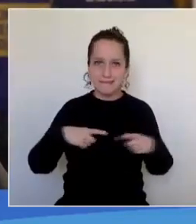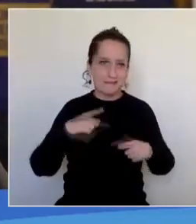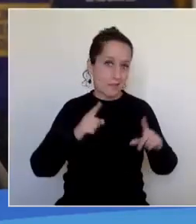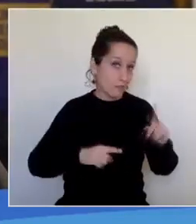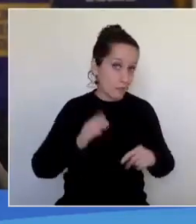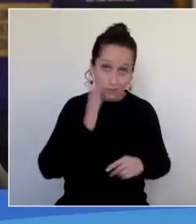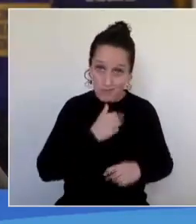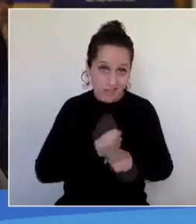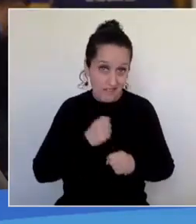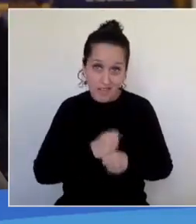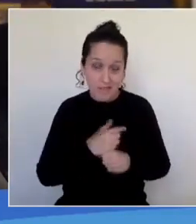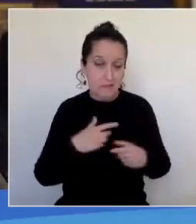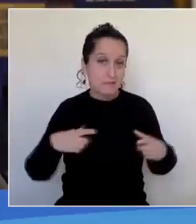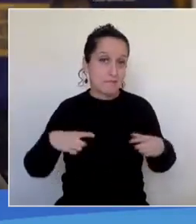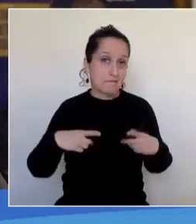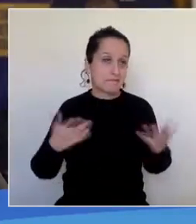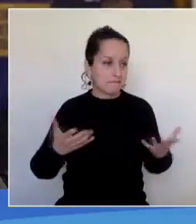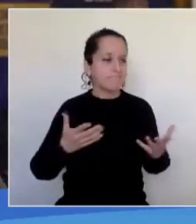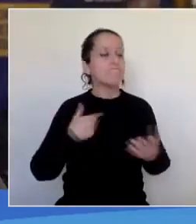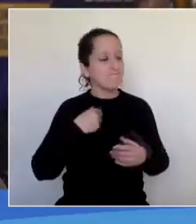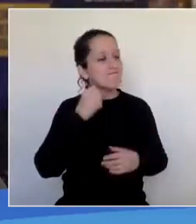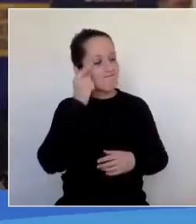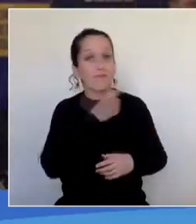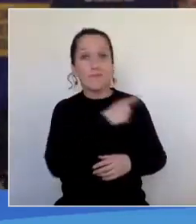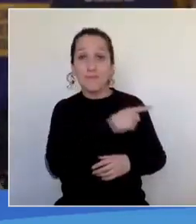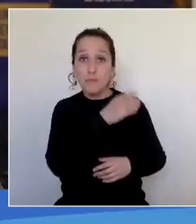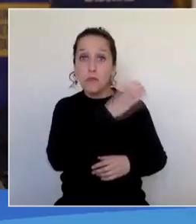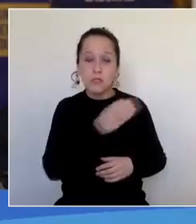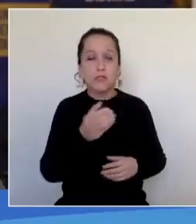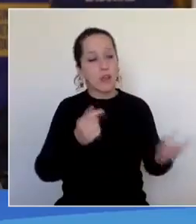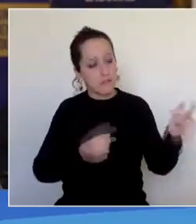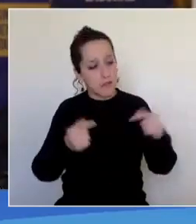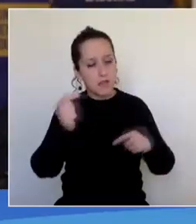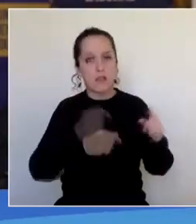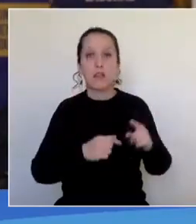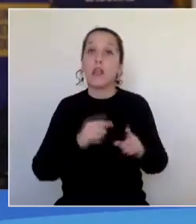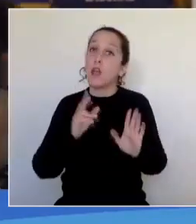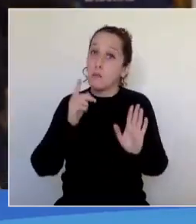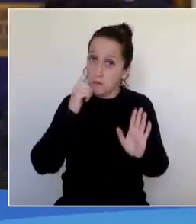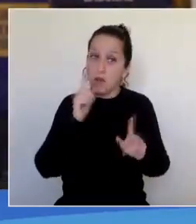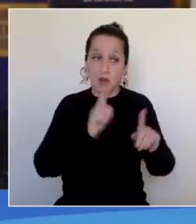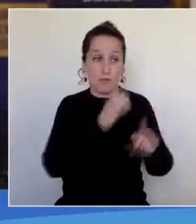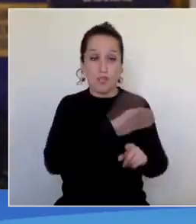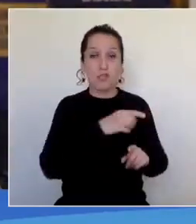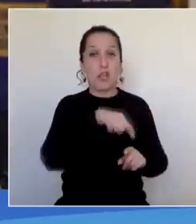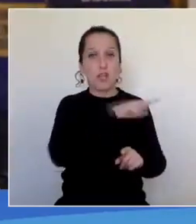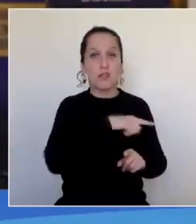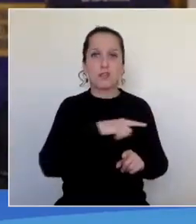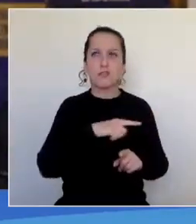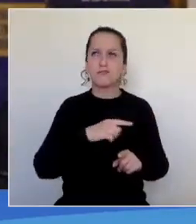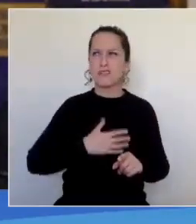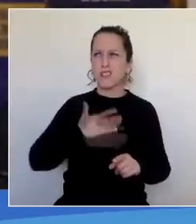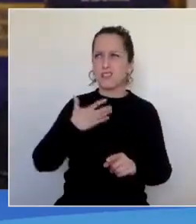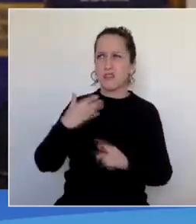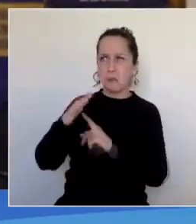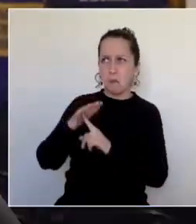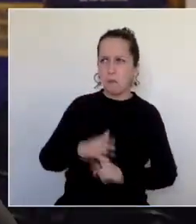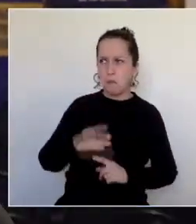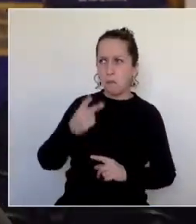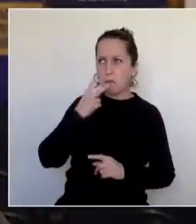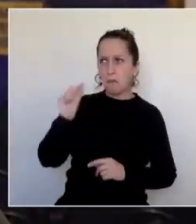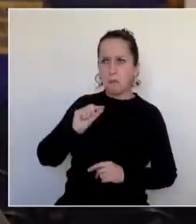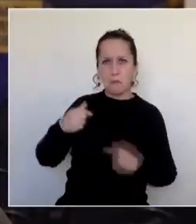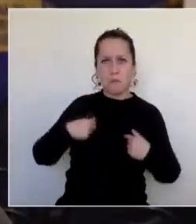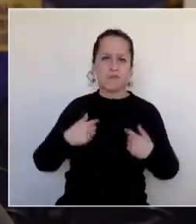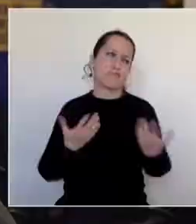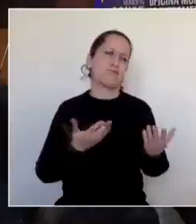y lo importante, como decía que nosotros acogemos a esas personas que por no tener trabajo son como miradas en menos o como